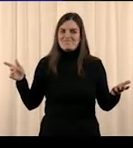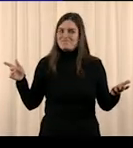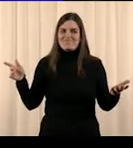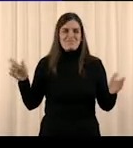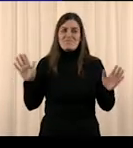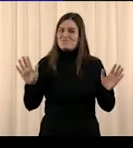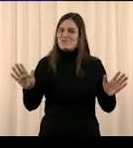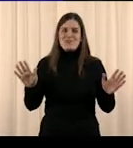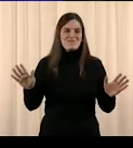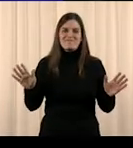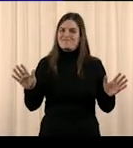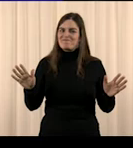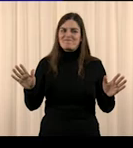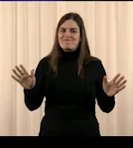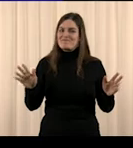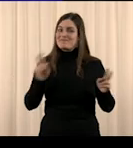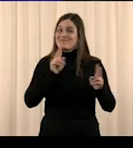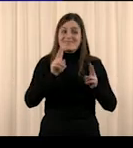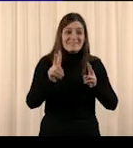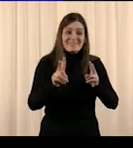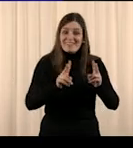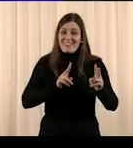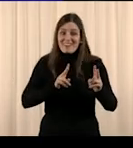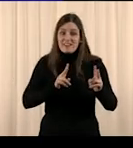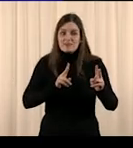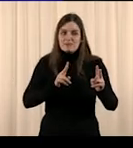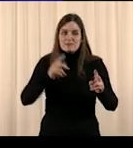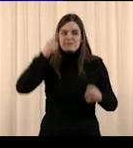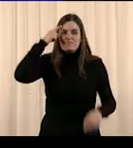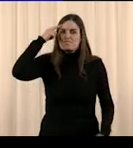Pero lo cierto es que la gente no lo sabe.